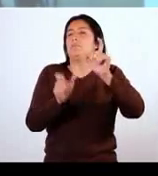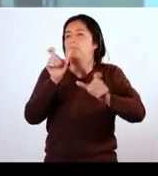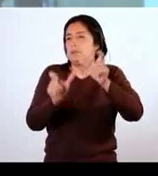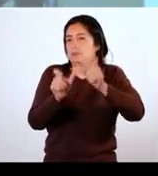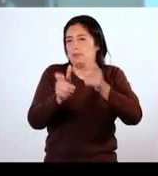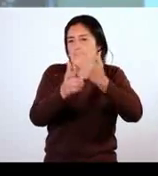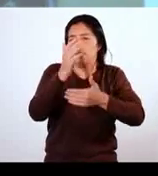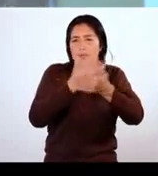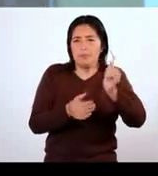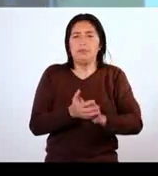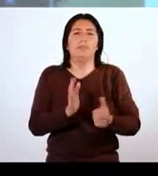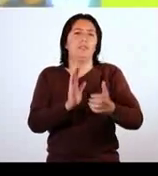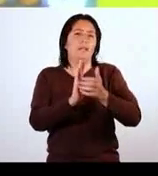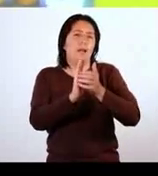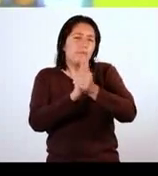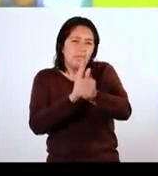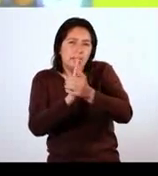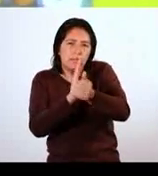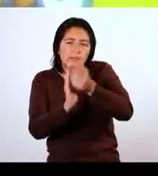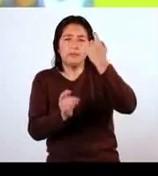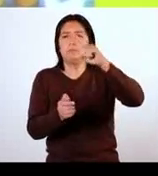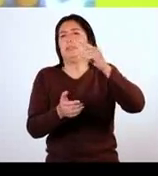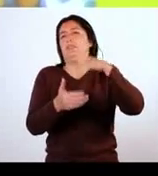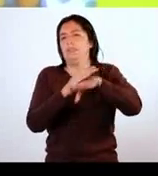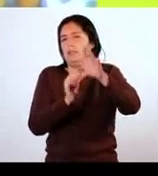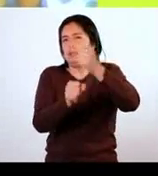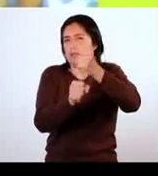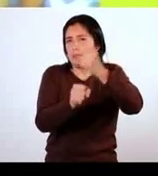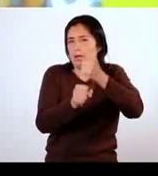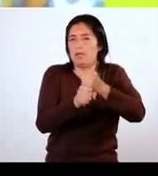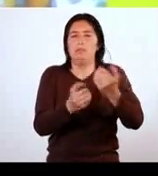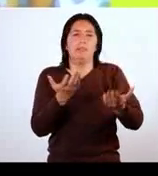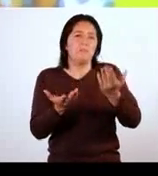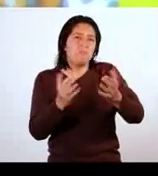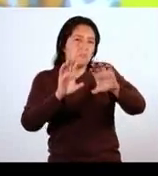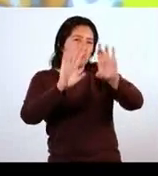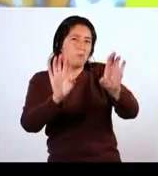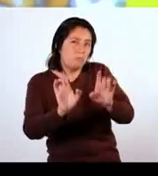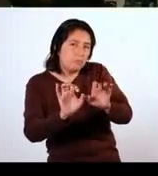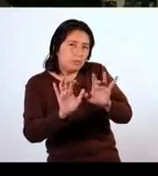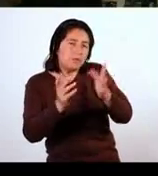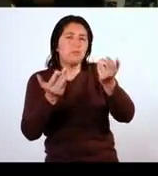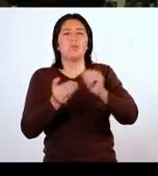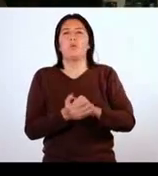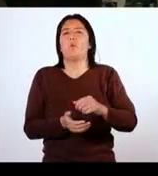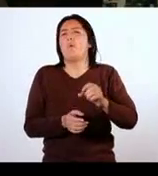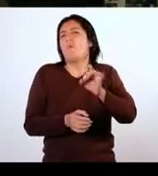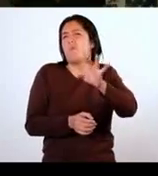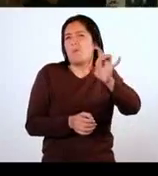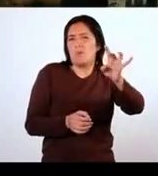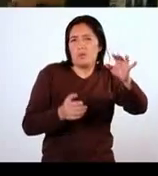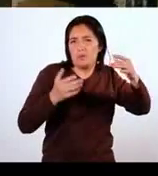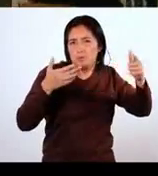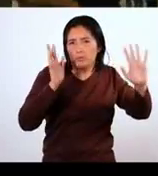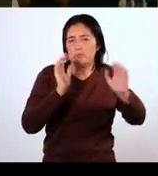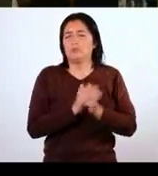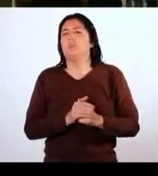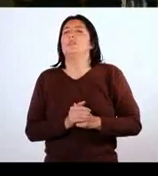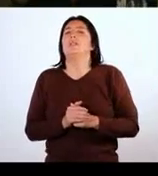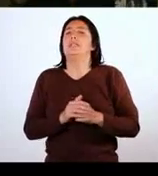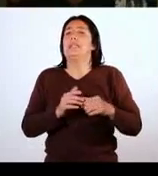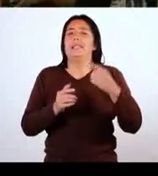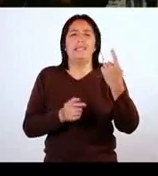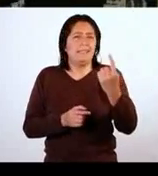discapacidad en habilidades laborales. Sean estas en computación, sean estas en otros rubros.